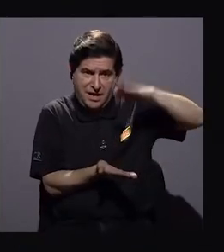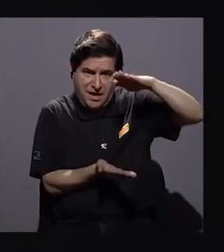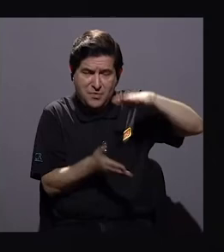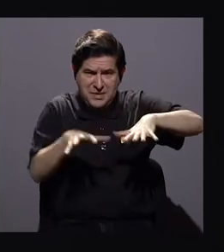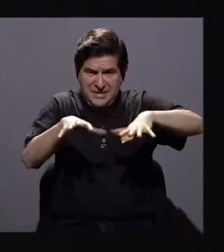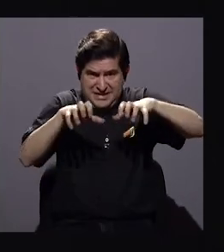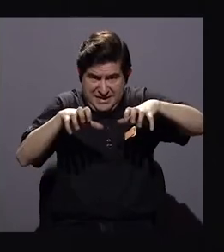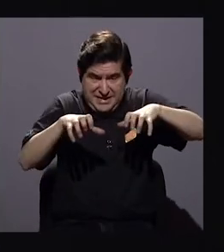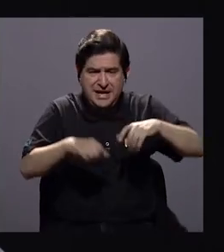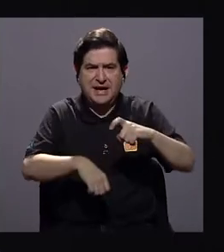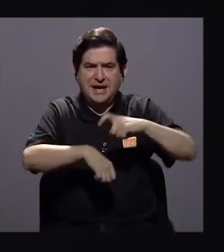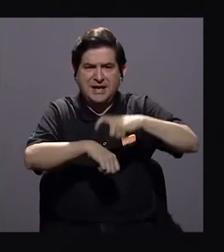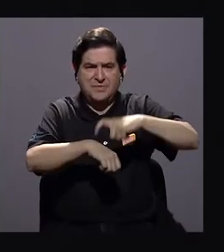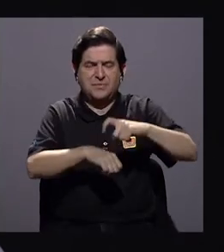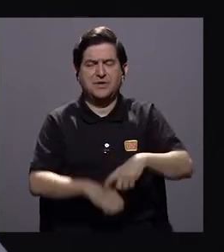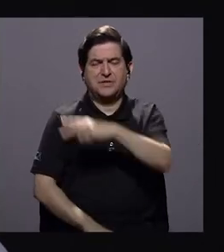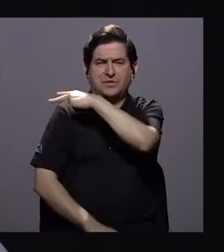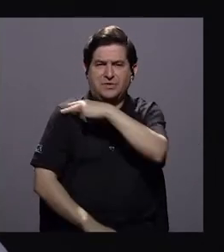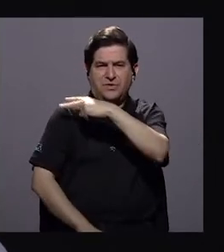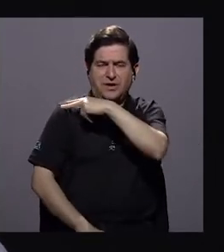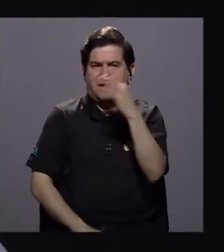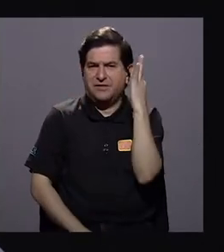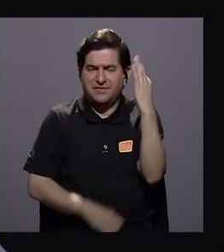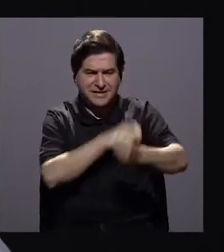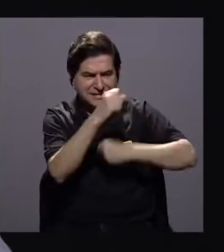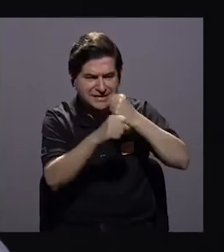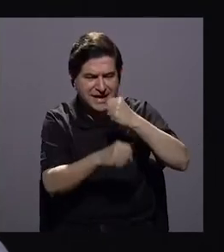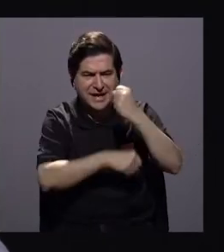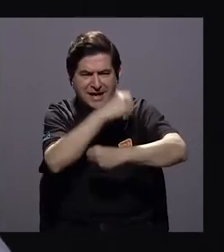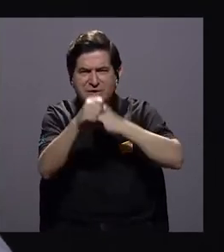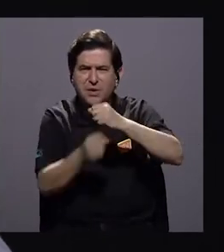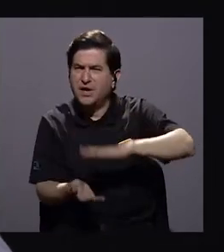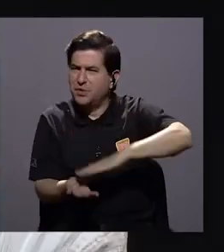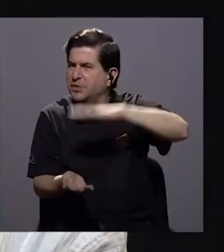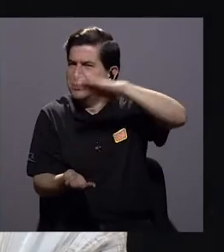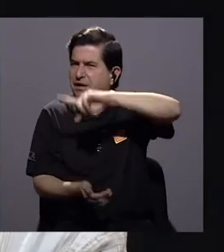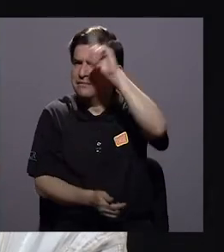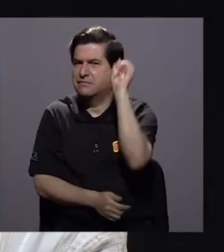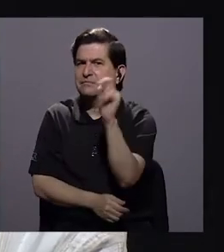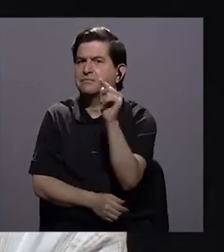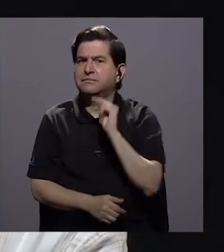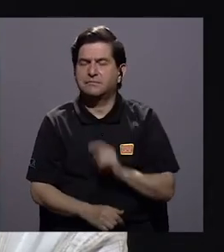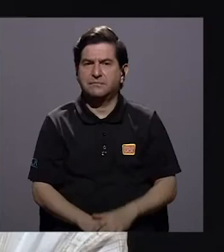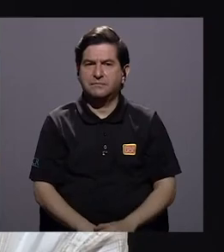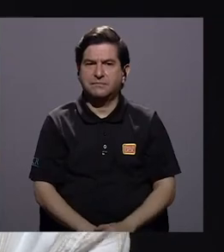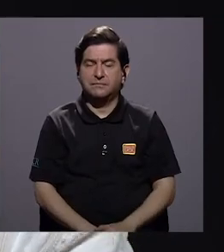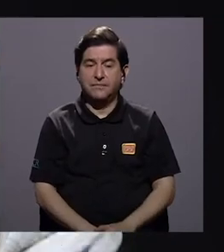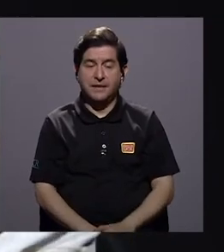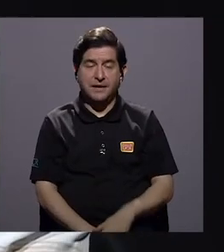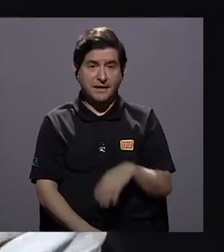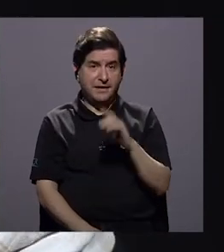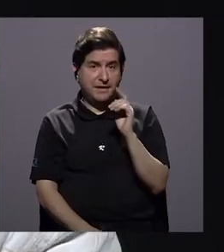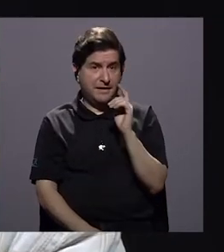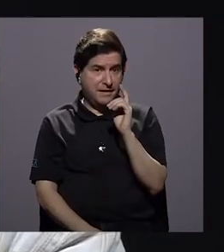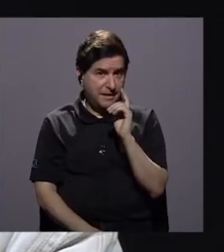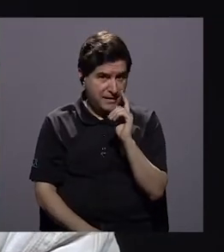esa tensión cuando tenemos jefaturas femeninas que van año con año en aumento. Esa es